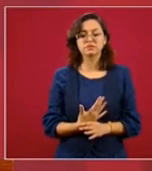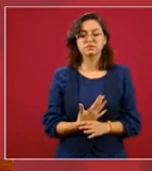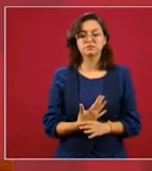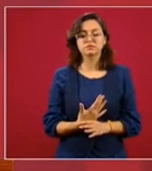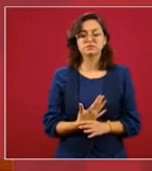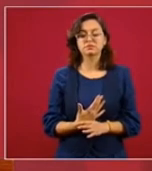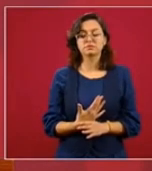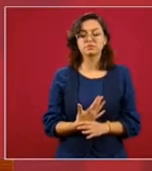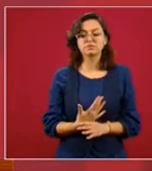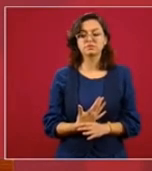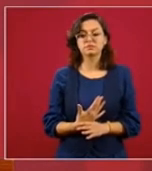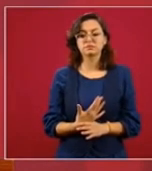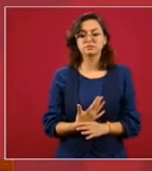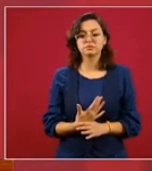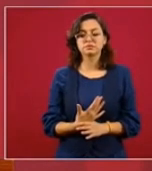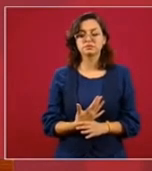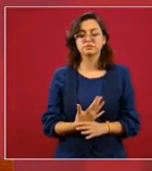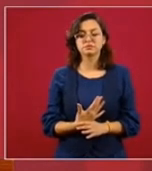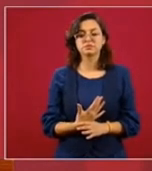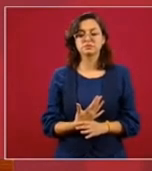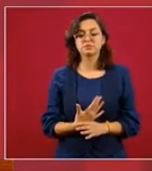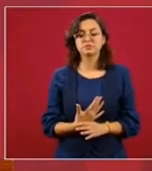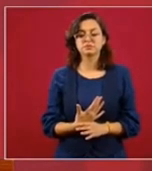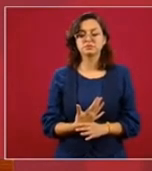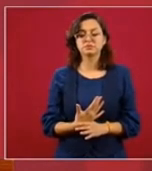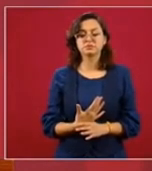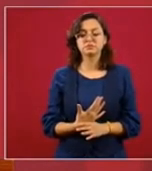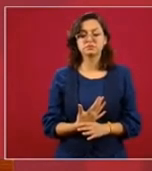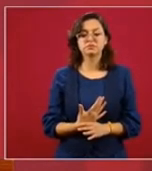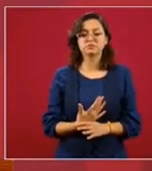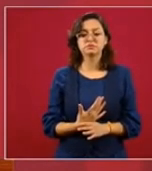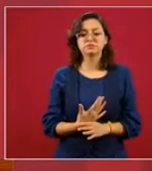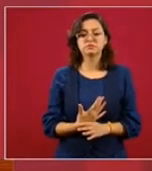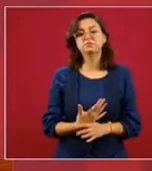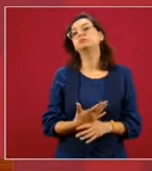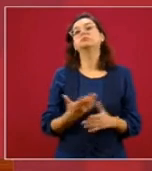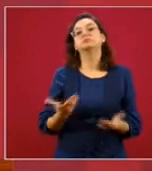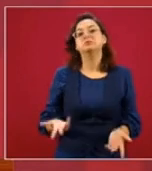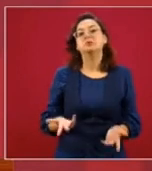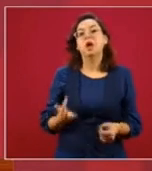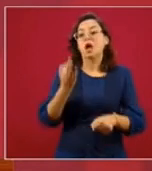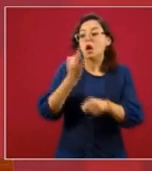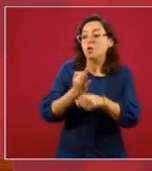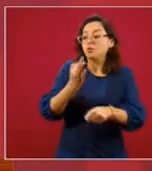retiro a las casas